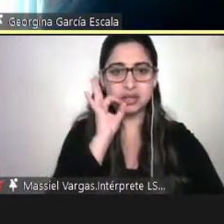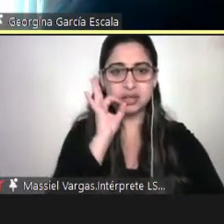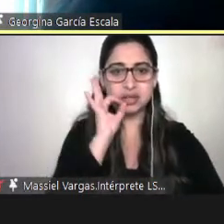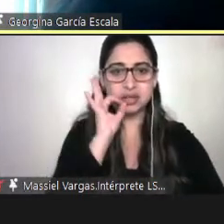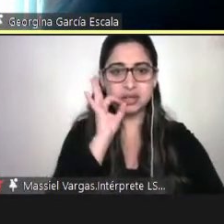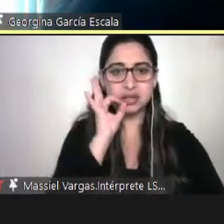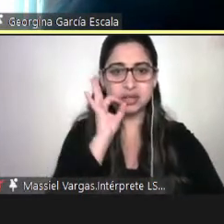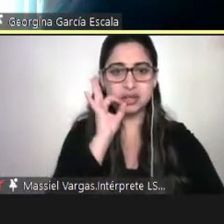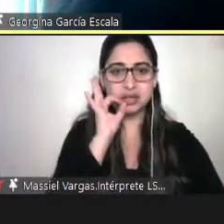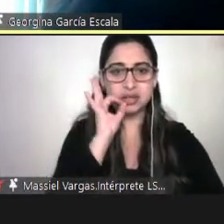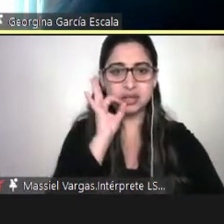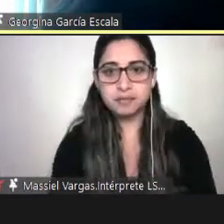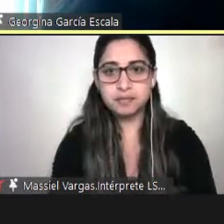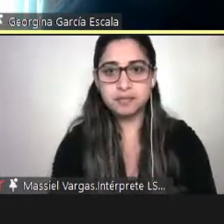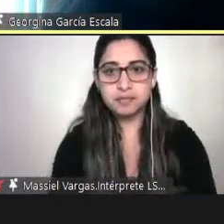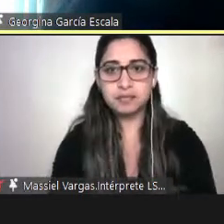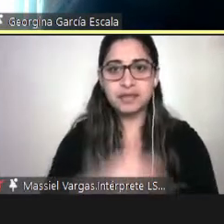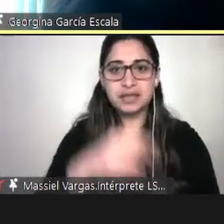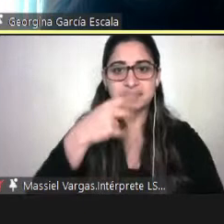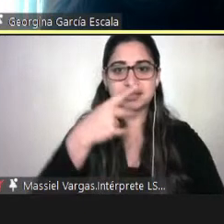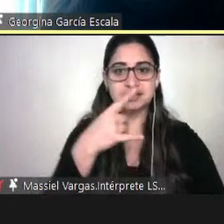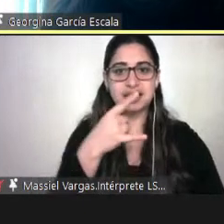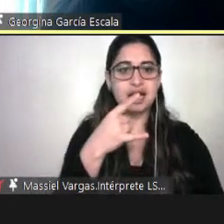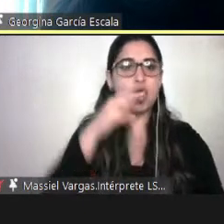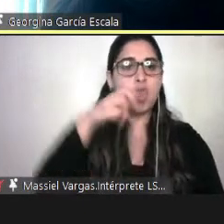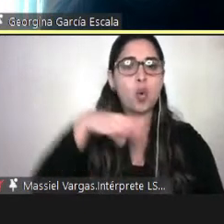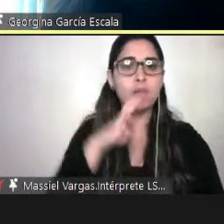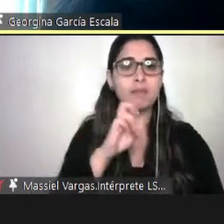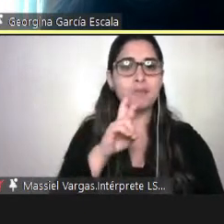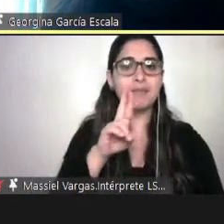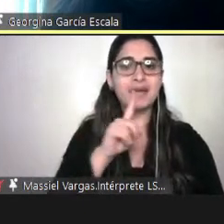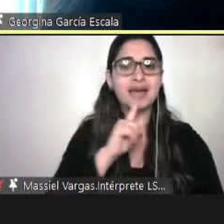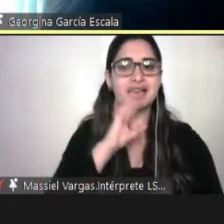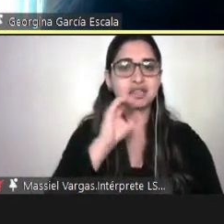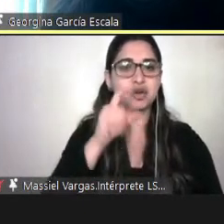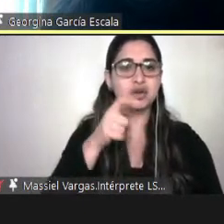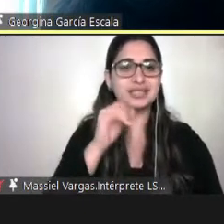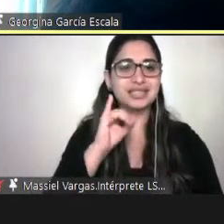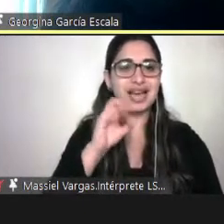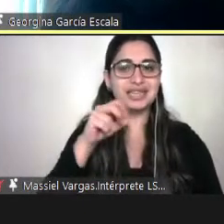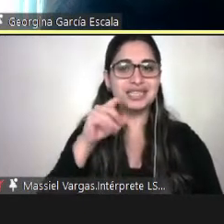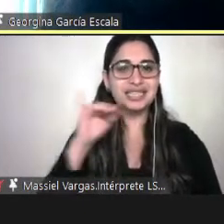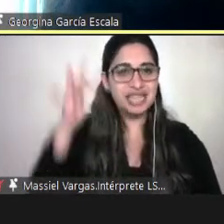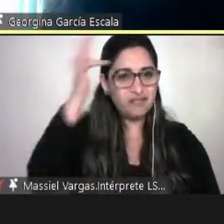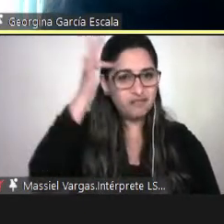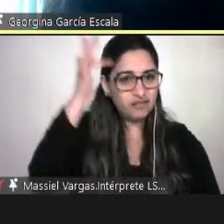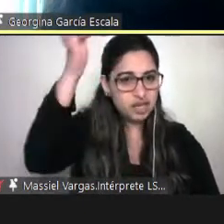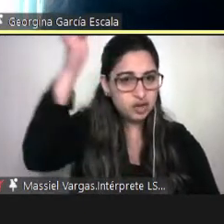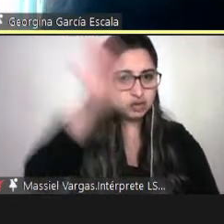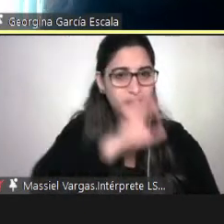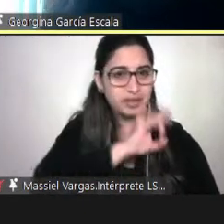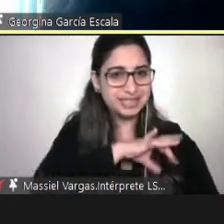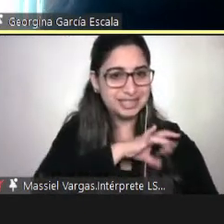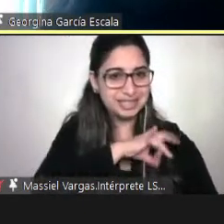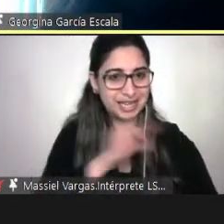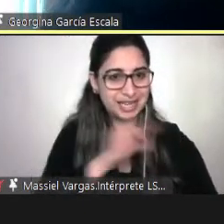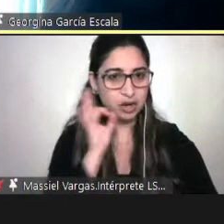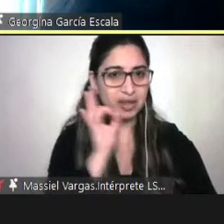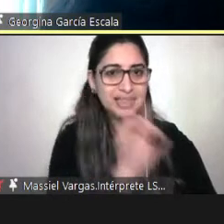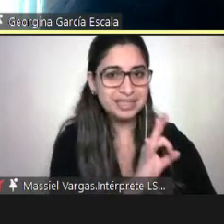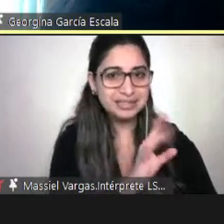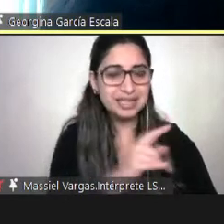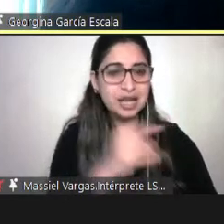filósofo chileno, él era académico de la Universidad de Chile y él señala que una universidad más